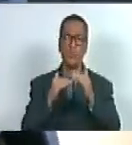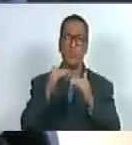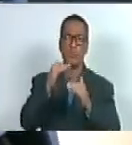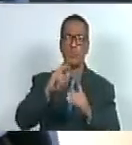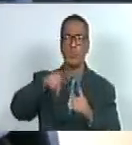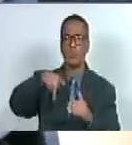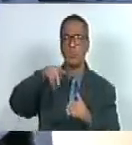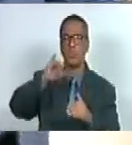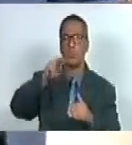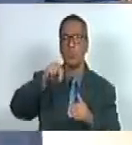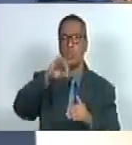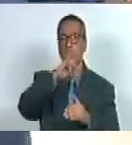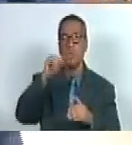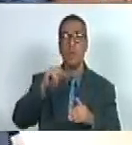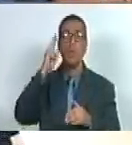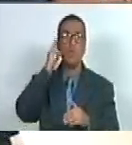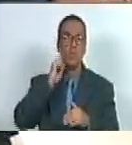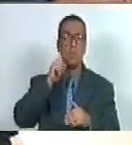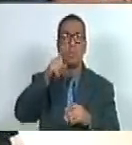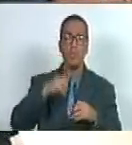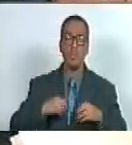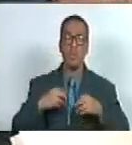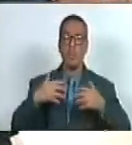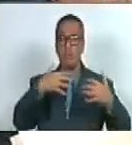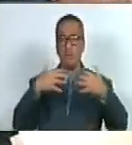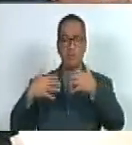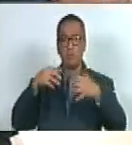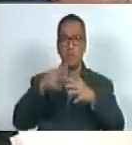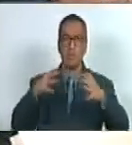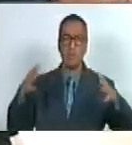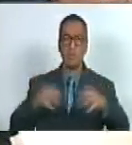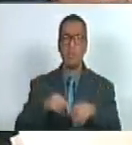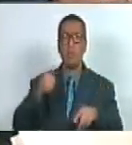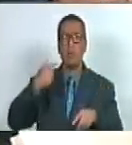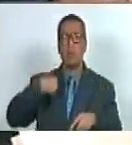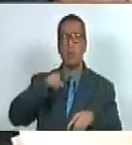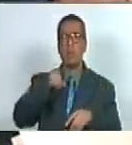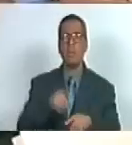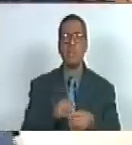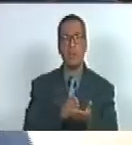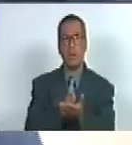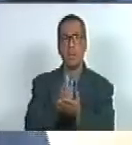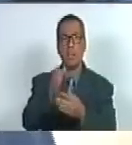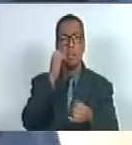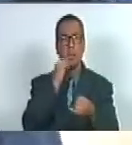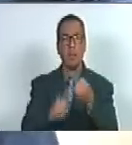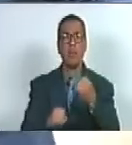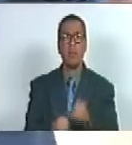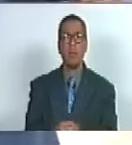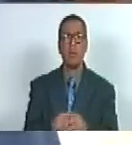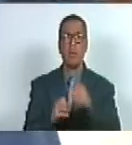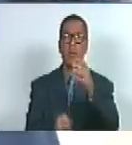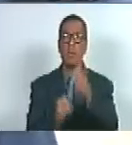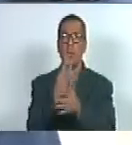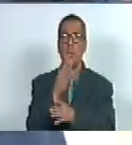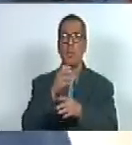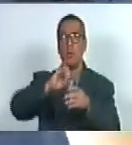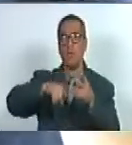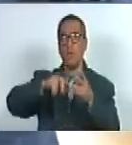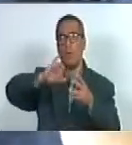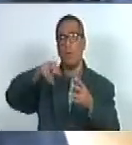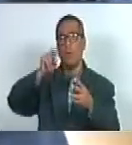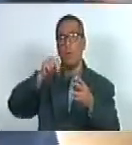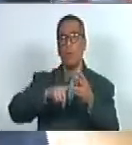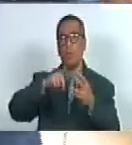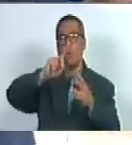Pichincha por parte de Sucre para esa gran batalla queda presidente la ruta final del mes de mayo mes de junio